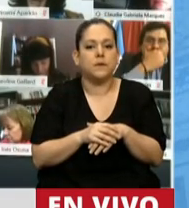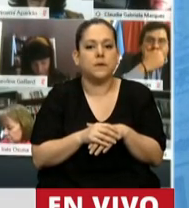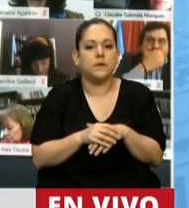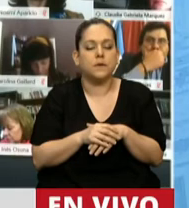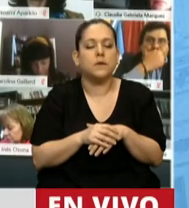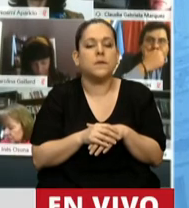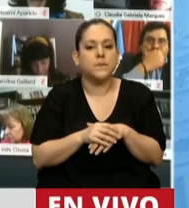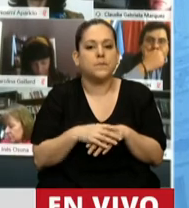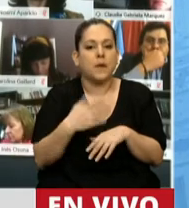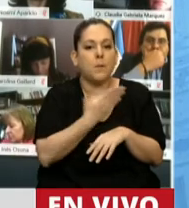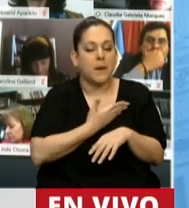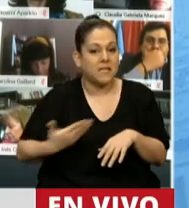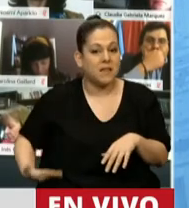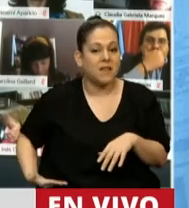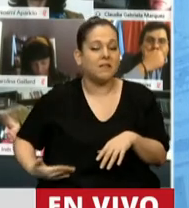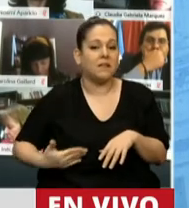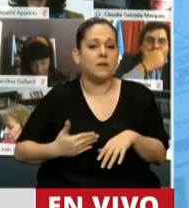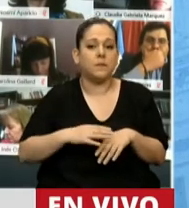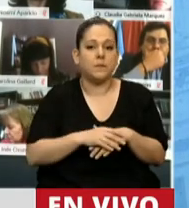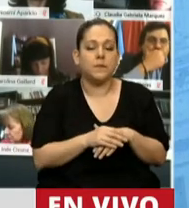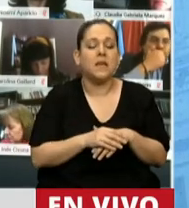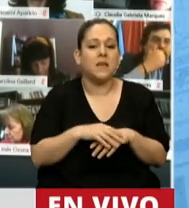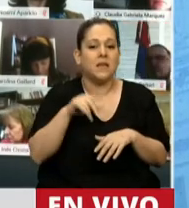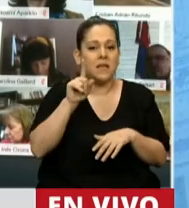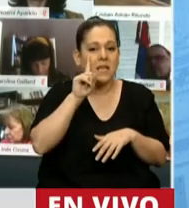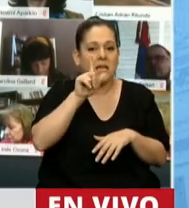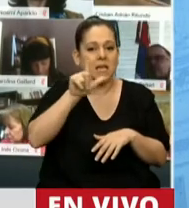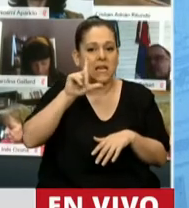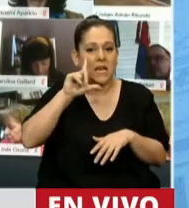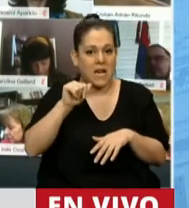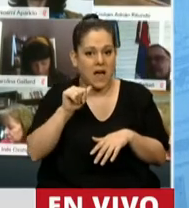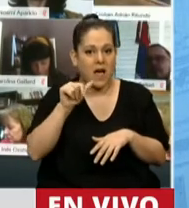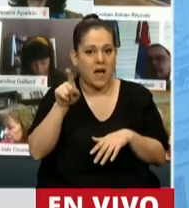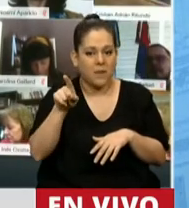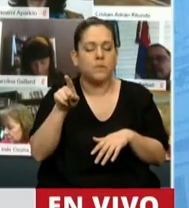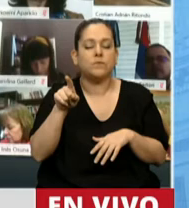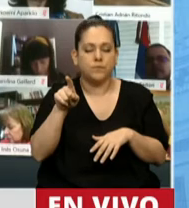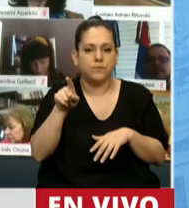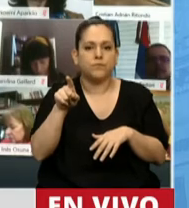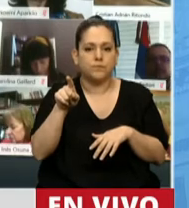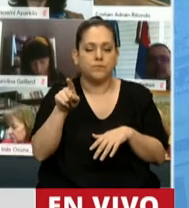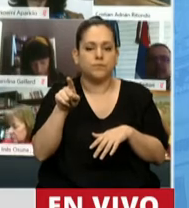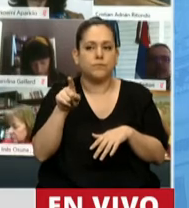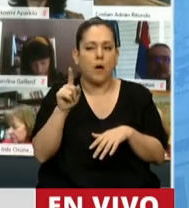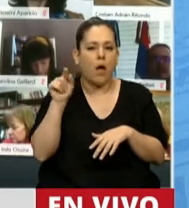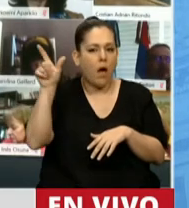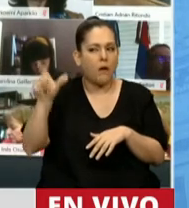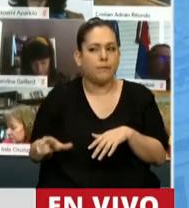El presidente Illa fue uno de los pocos que logró en su gestión